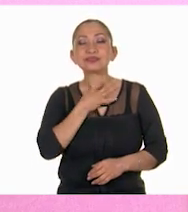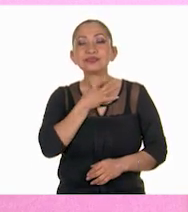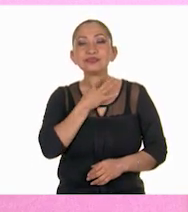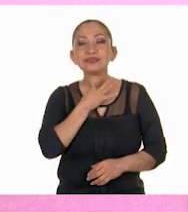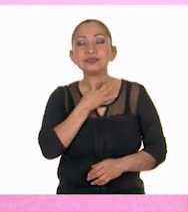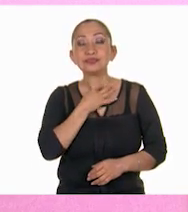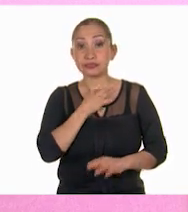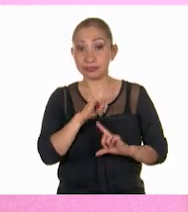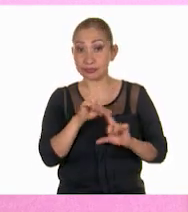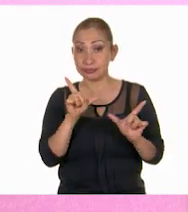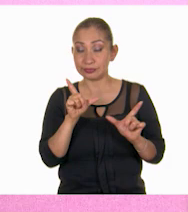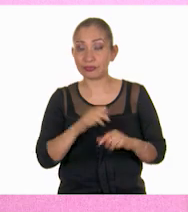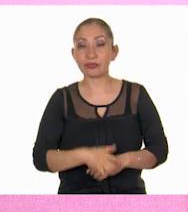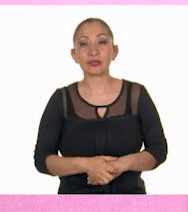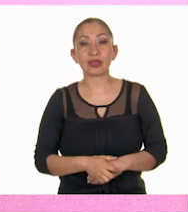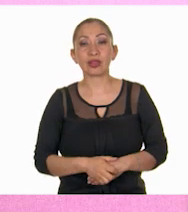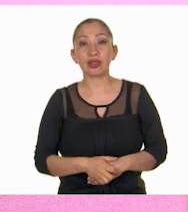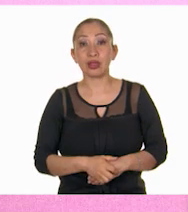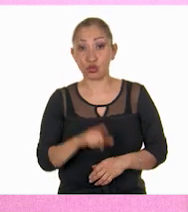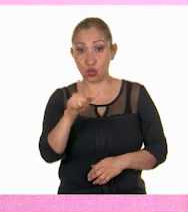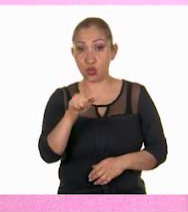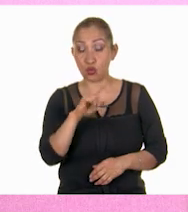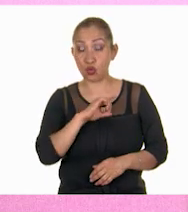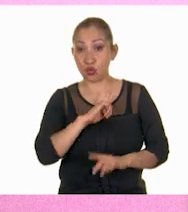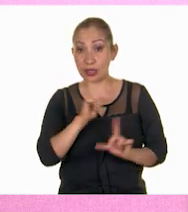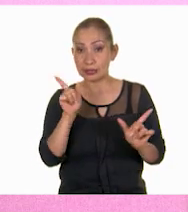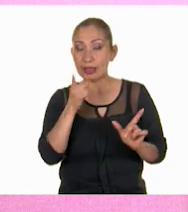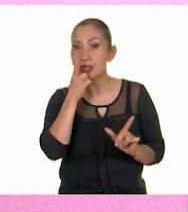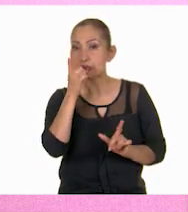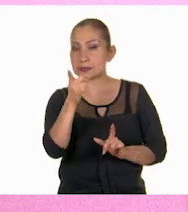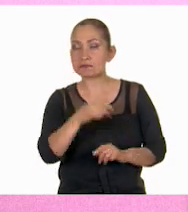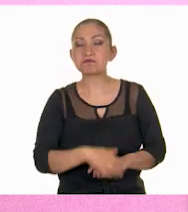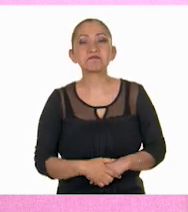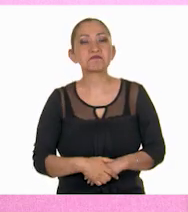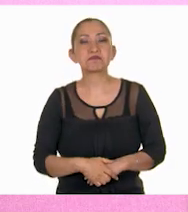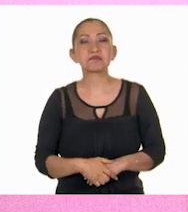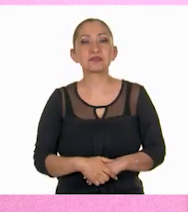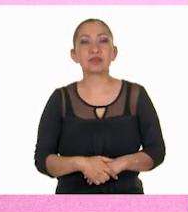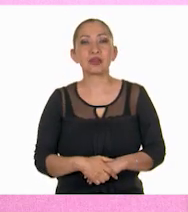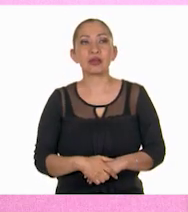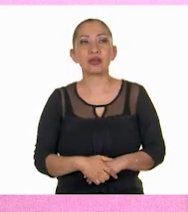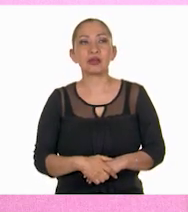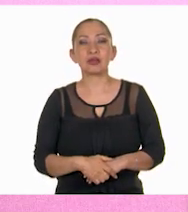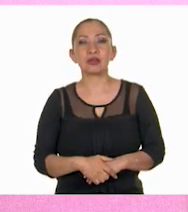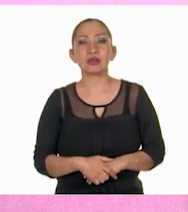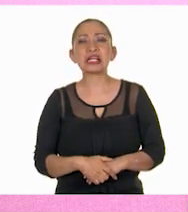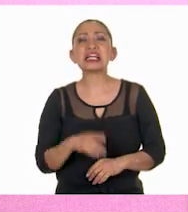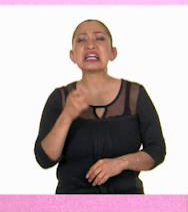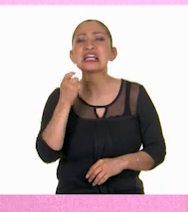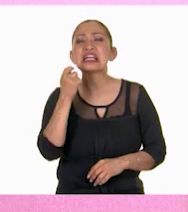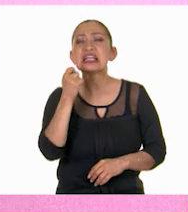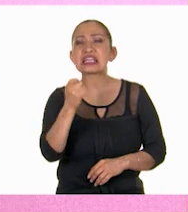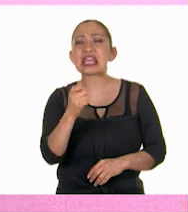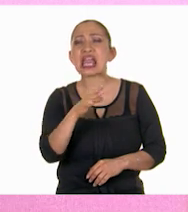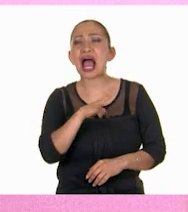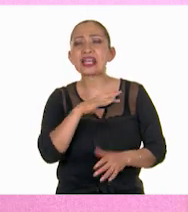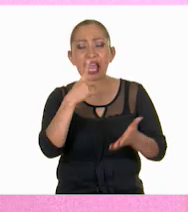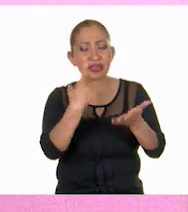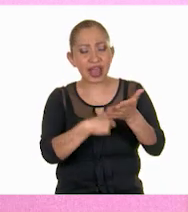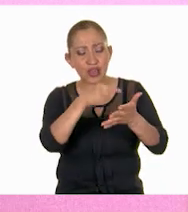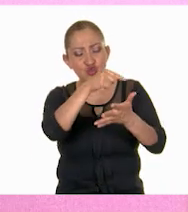¿Listos en casa? ¿Estás lista, Tina? La pregunta es, ¿qué incluyen